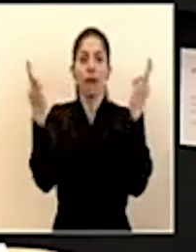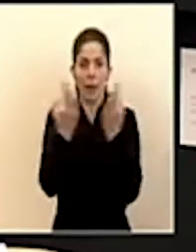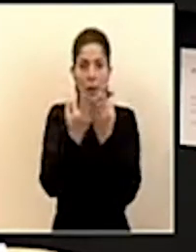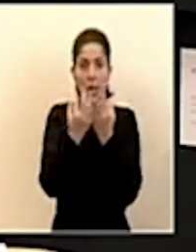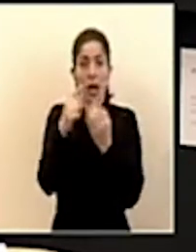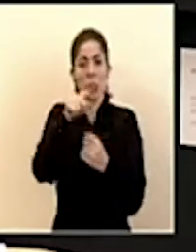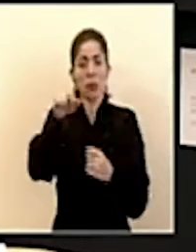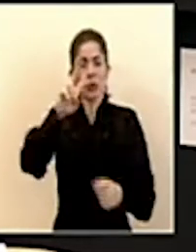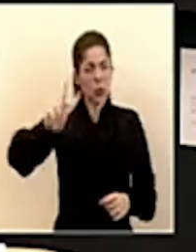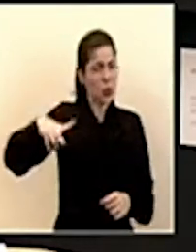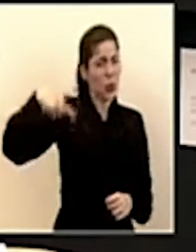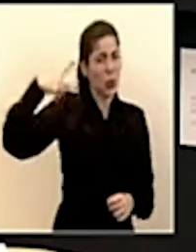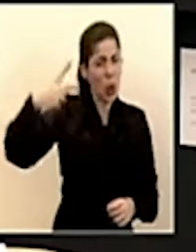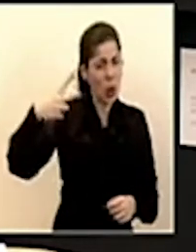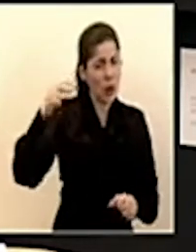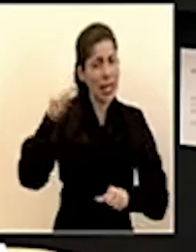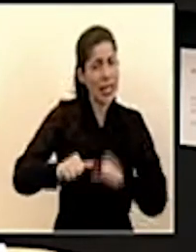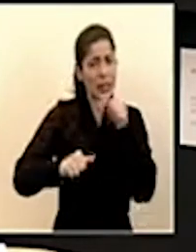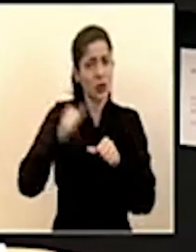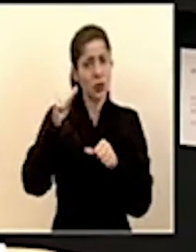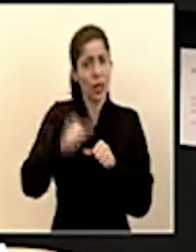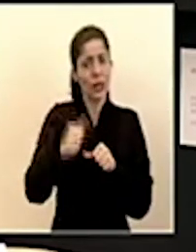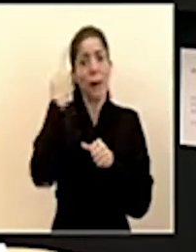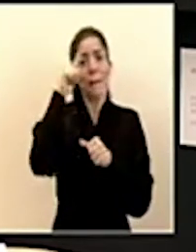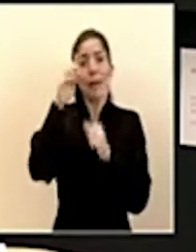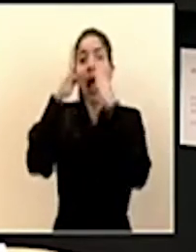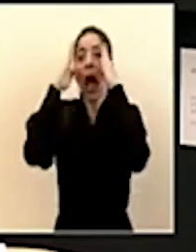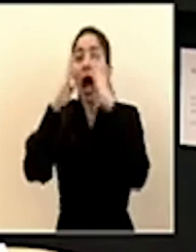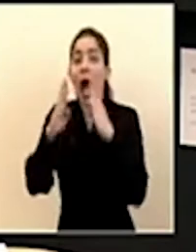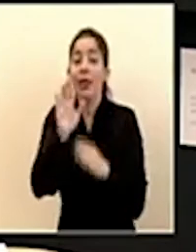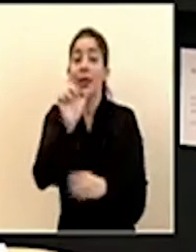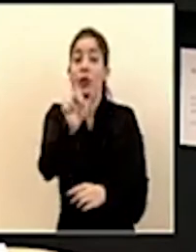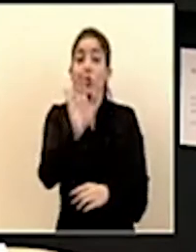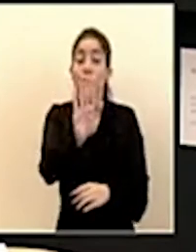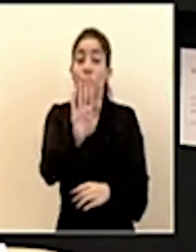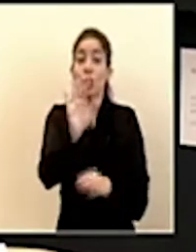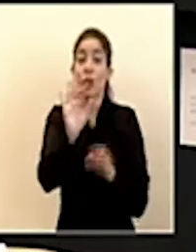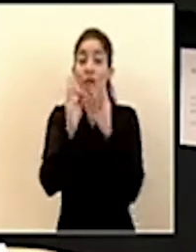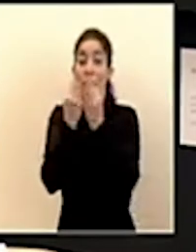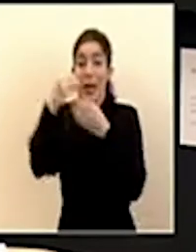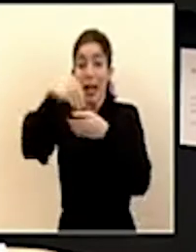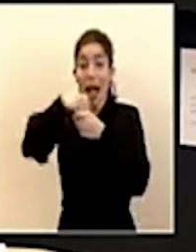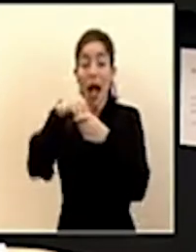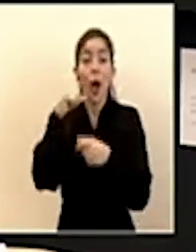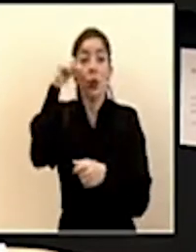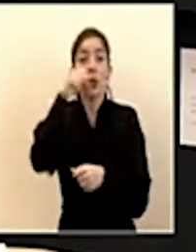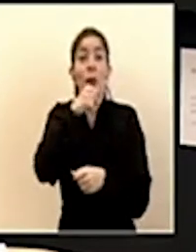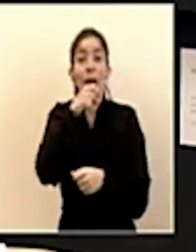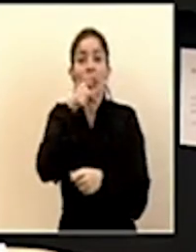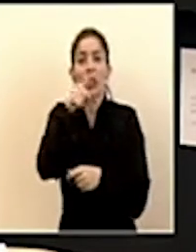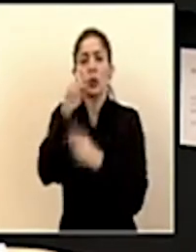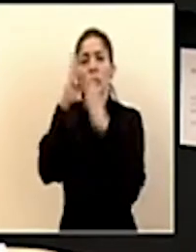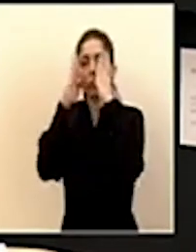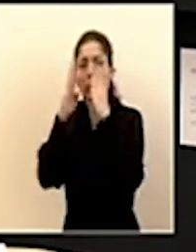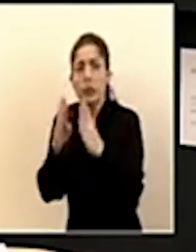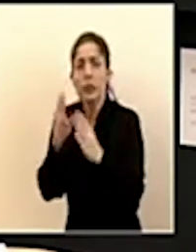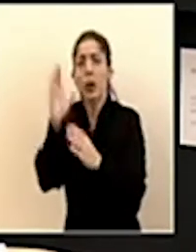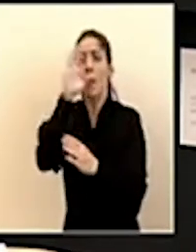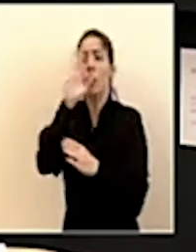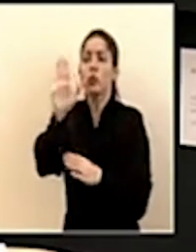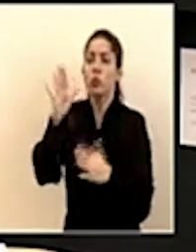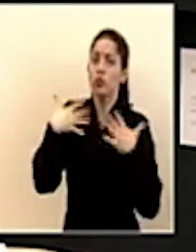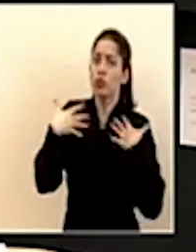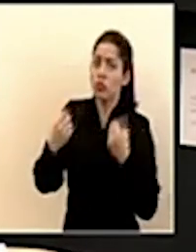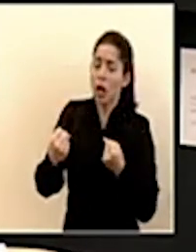redoblen esfuerzos en la atención de sus adultos mayores asegurémonos de que su estado de